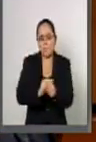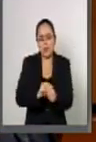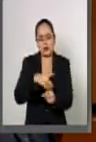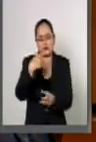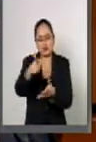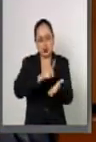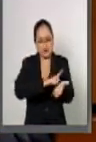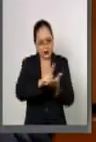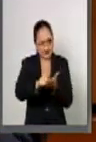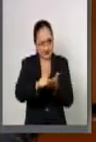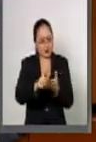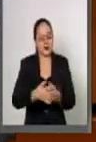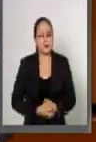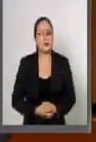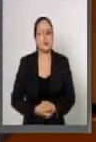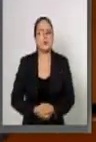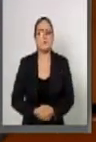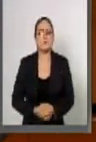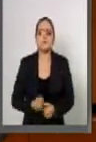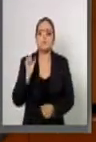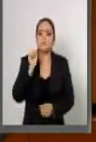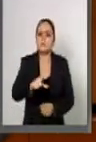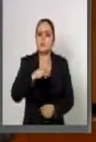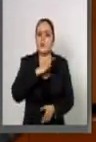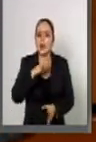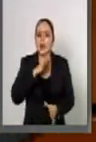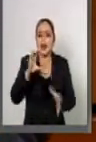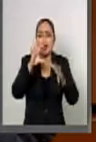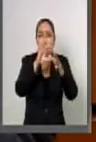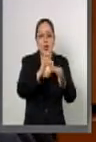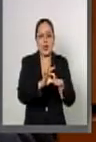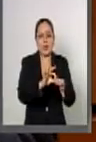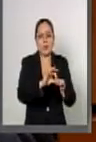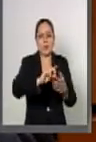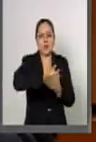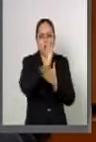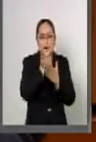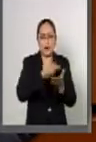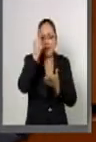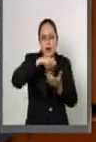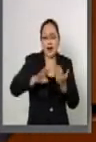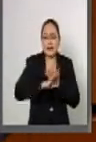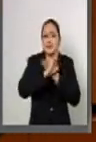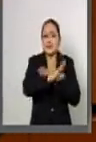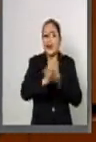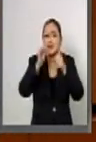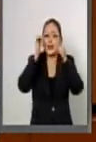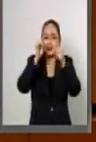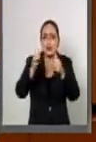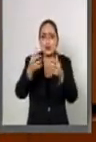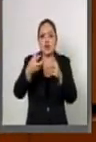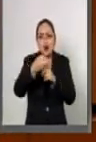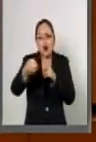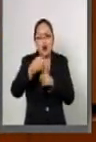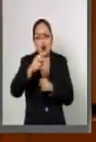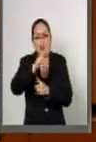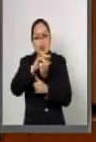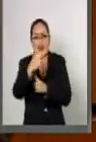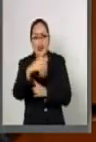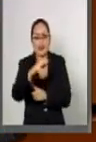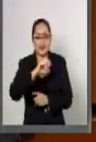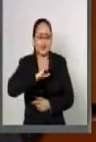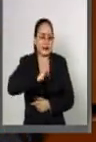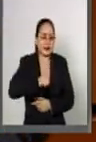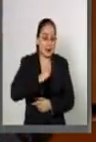pleno de sus derechos como la de considerar legalmente el programa de prevención atención y control del VIH SIDA